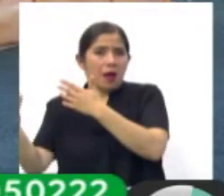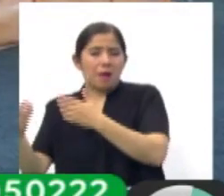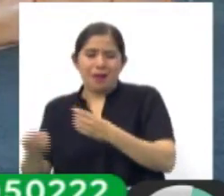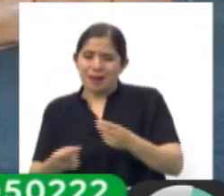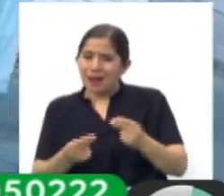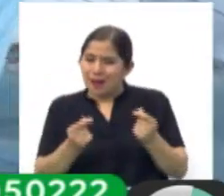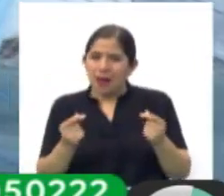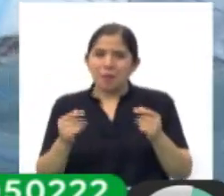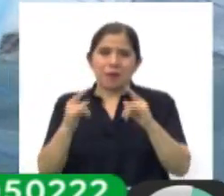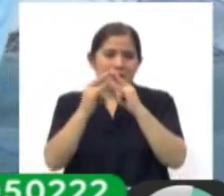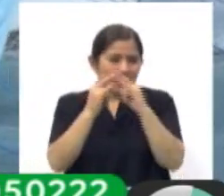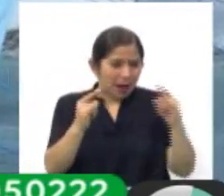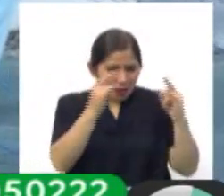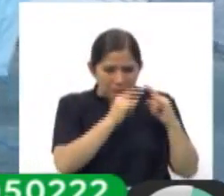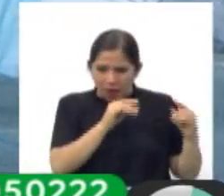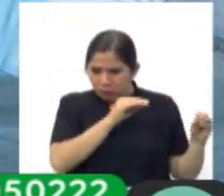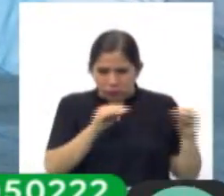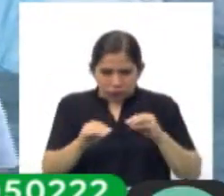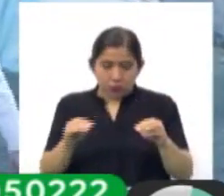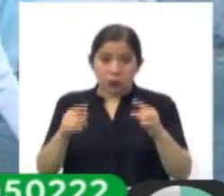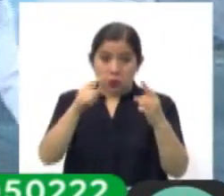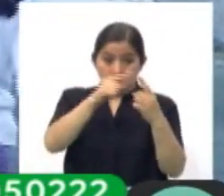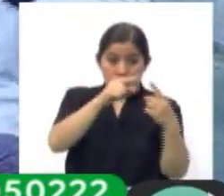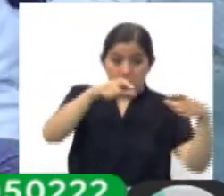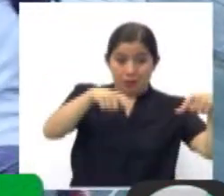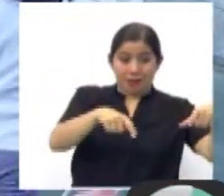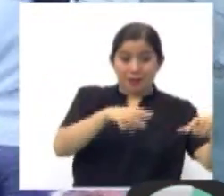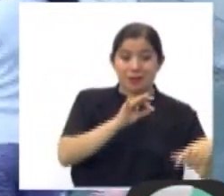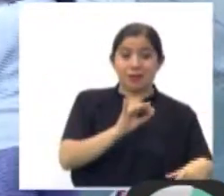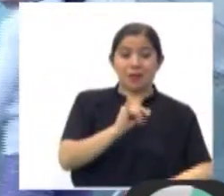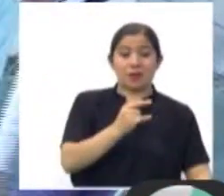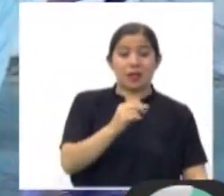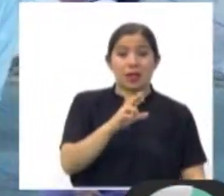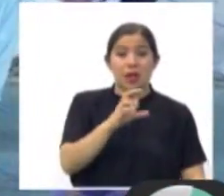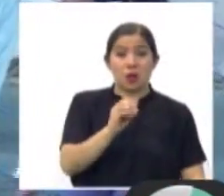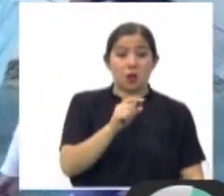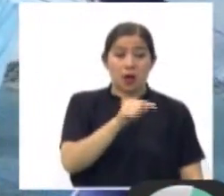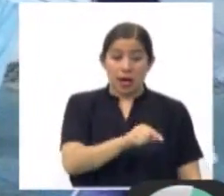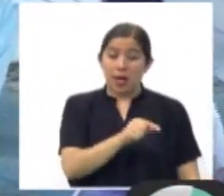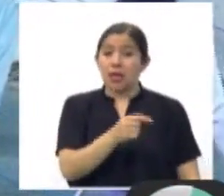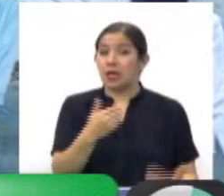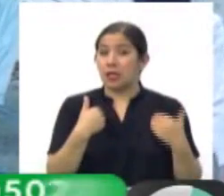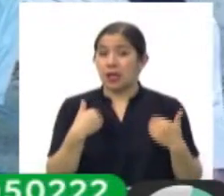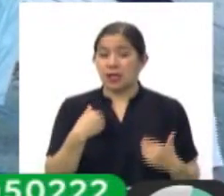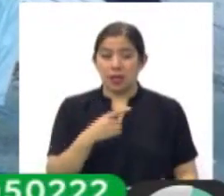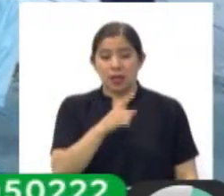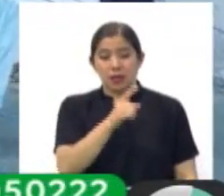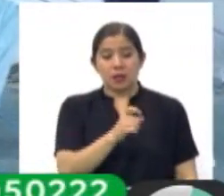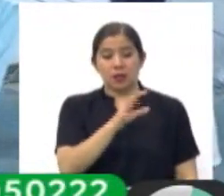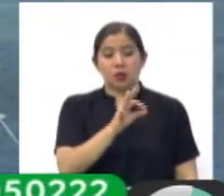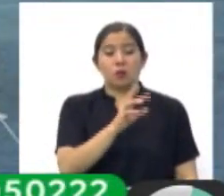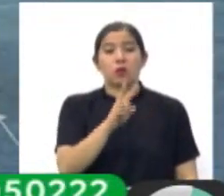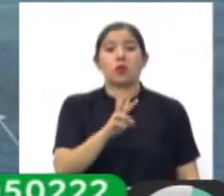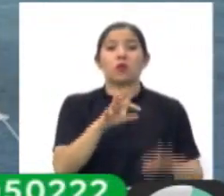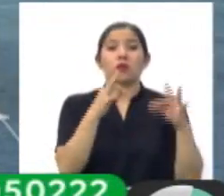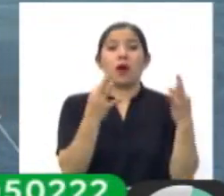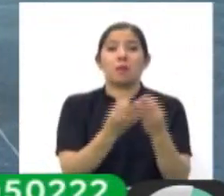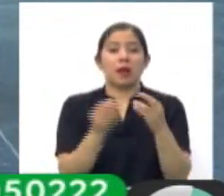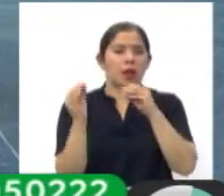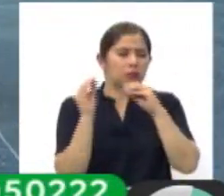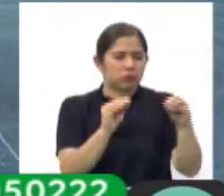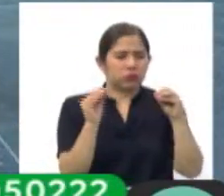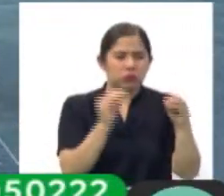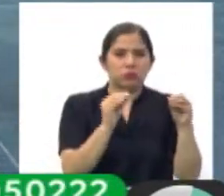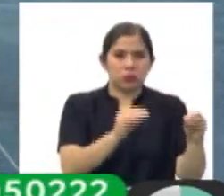ubicados en campamentos, como en la cancha Fígaro, donde el 30 de abril, 192 familias fueron acomodadas en ese campamento.